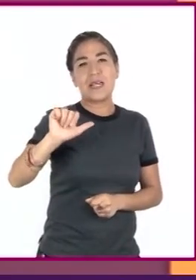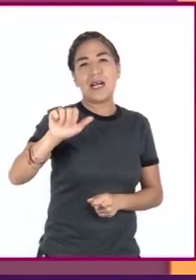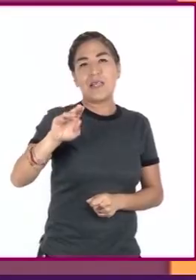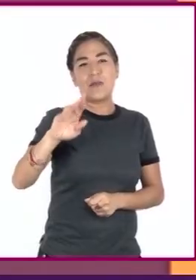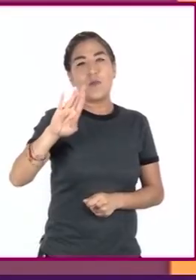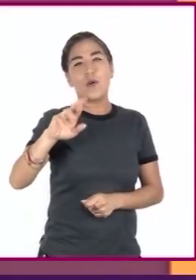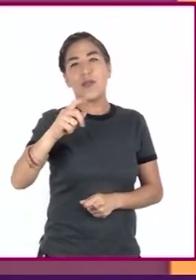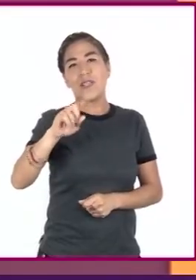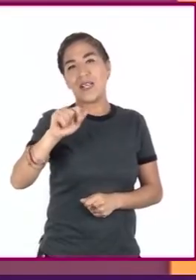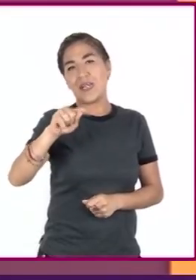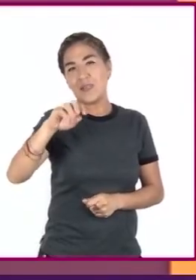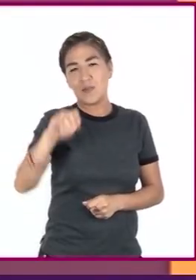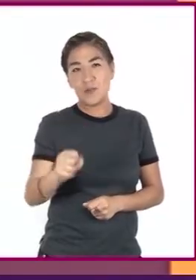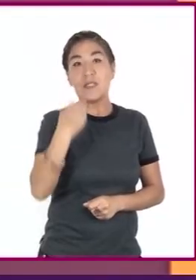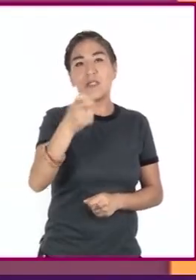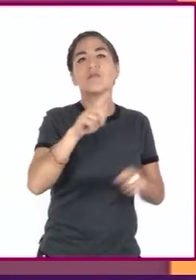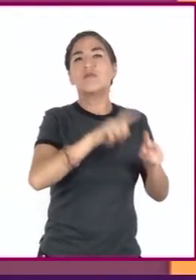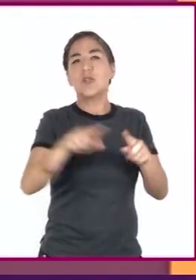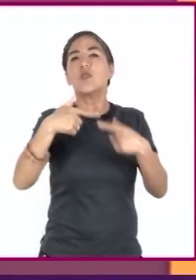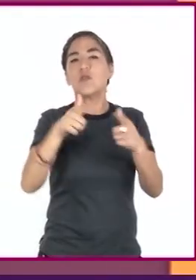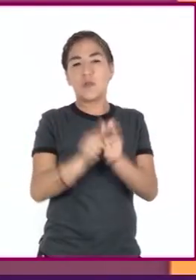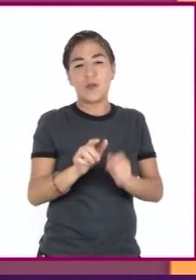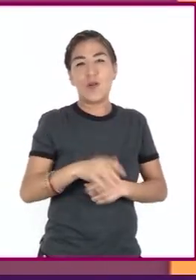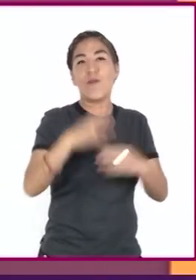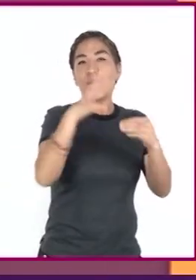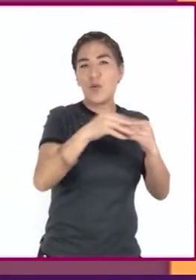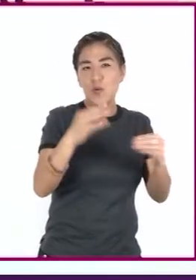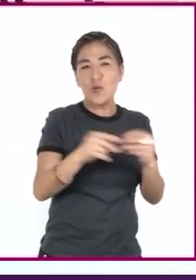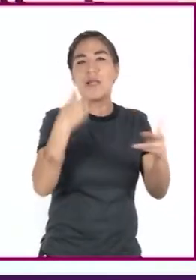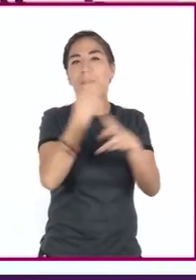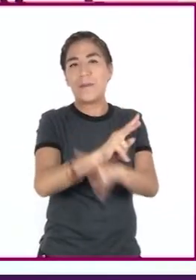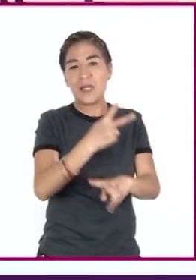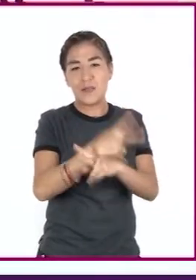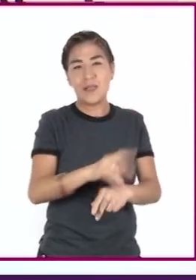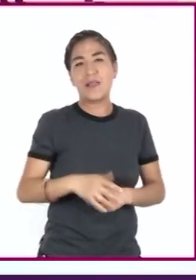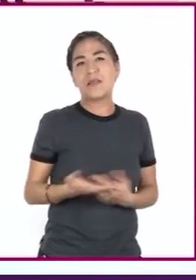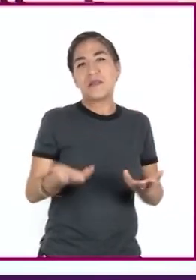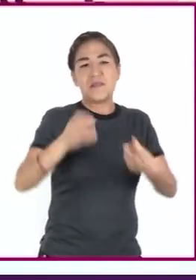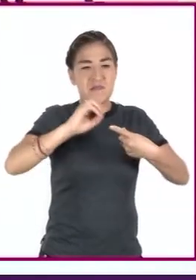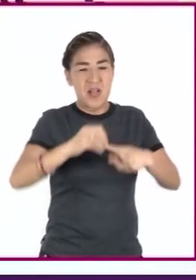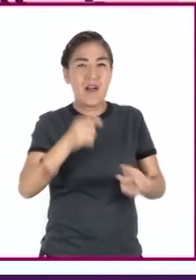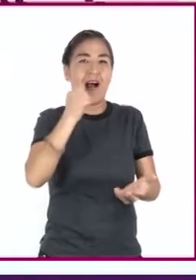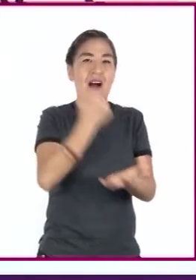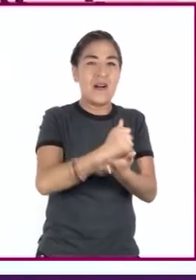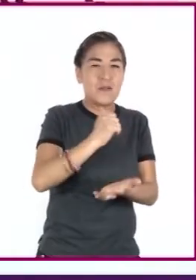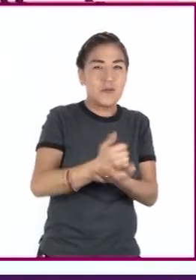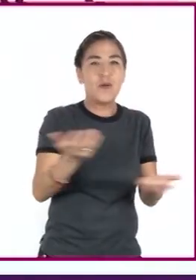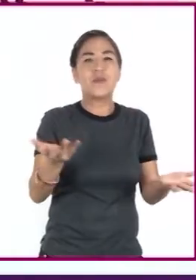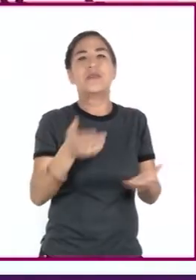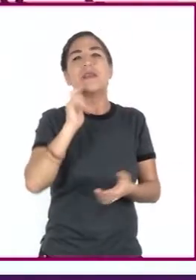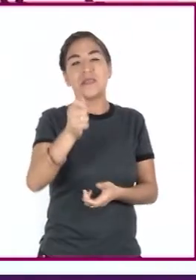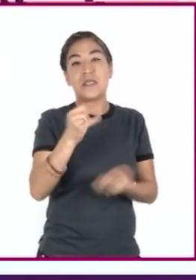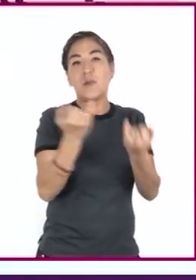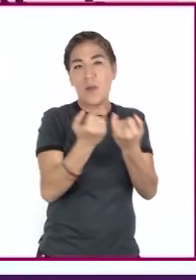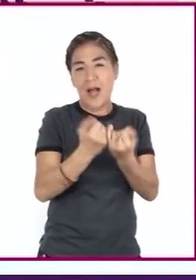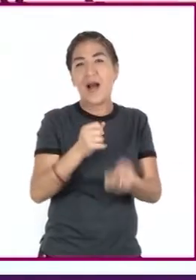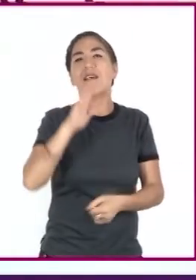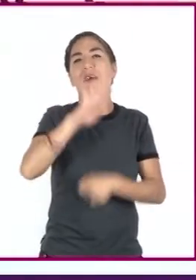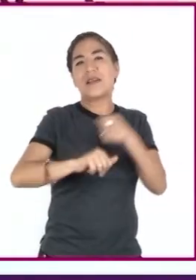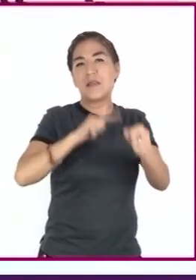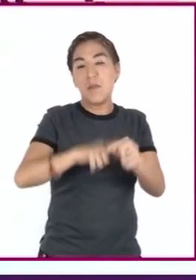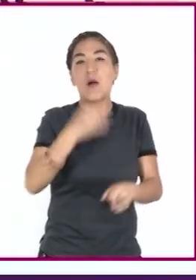se encuentran en los grupos de alimentos, que son frutas y verduras, cereales y alimentos de origen animal y